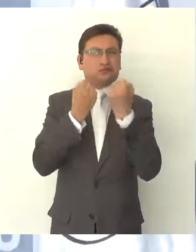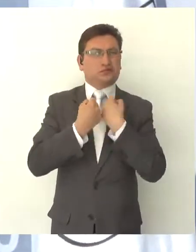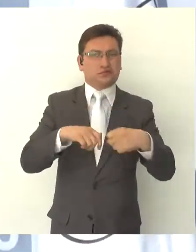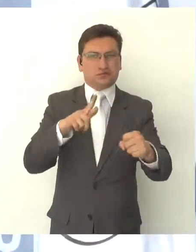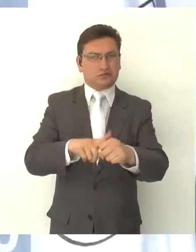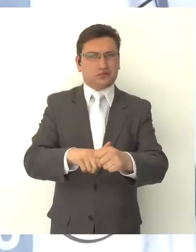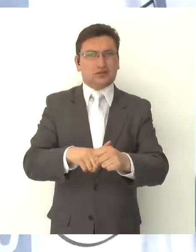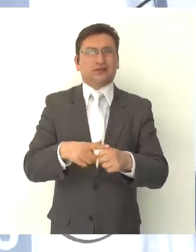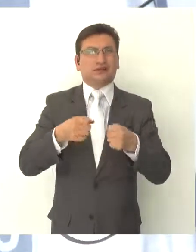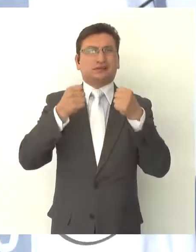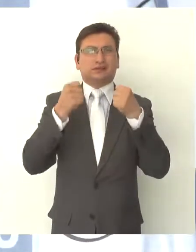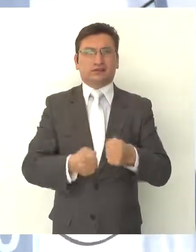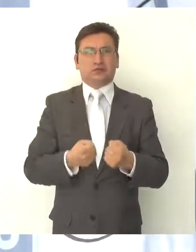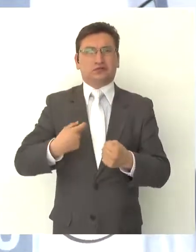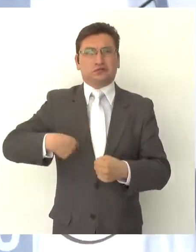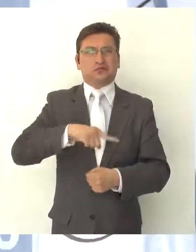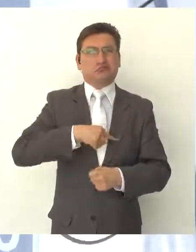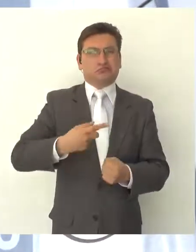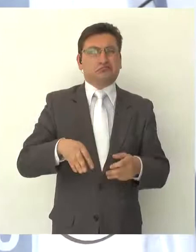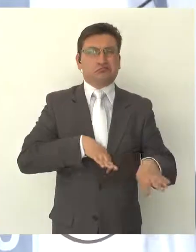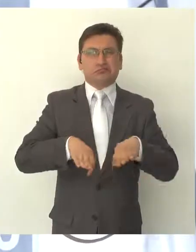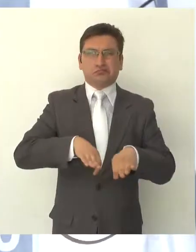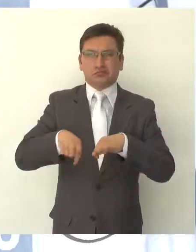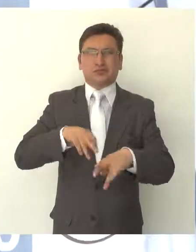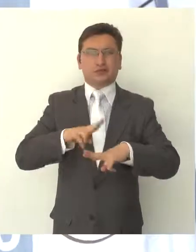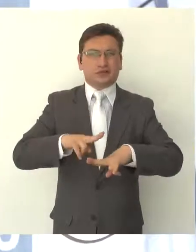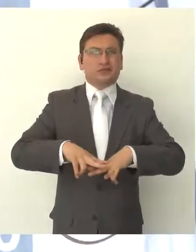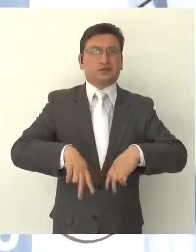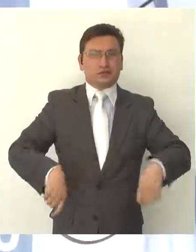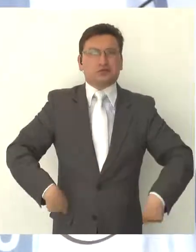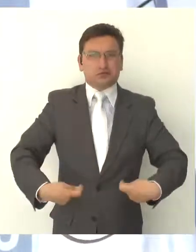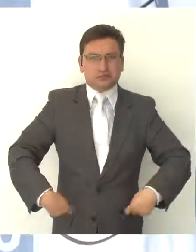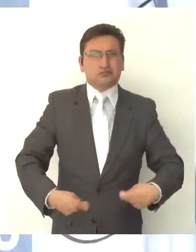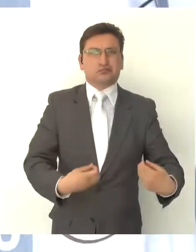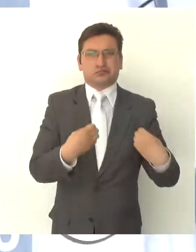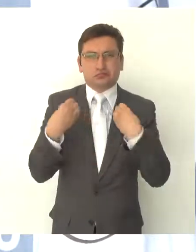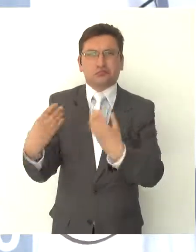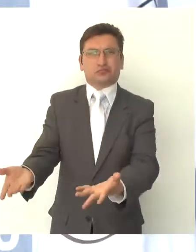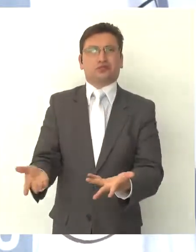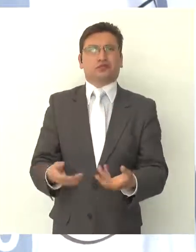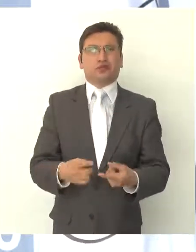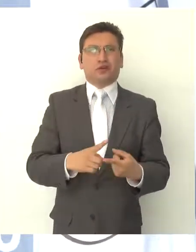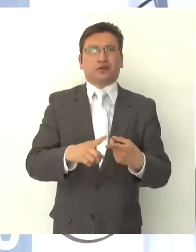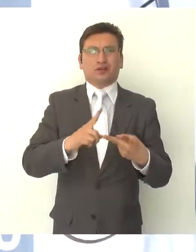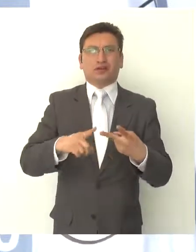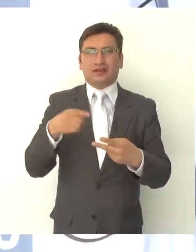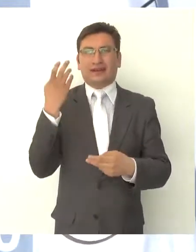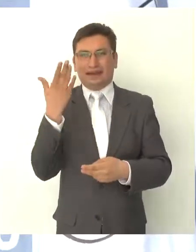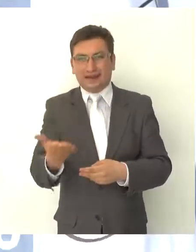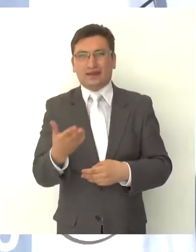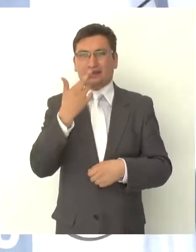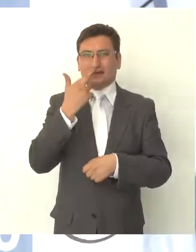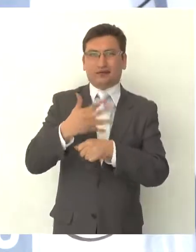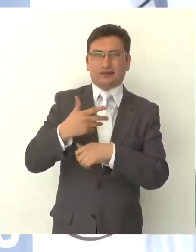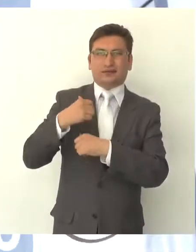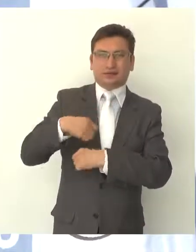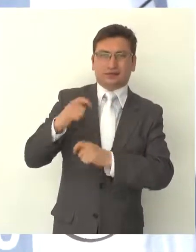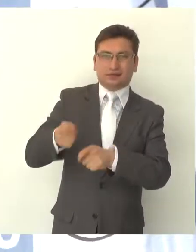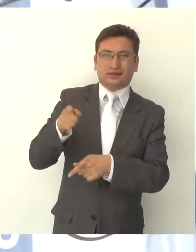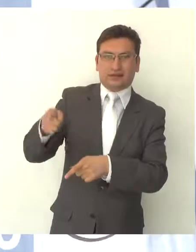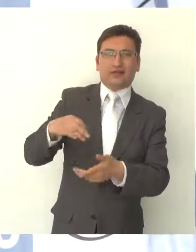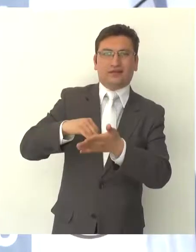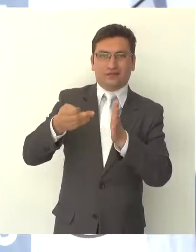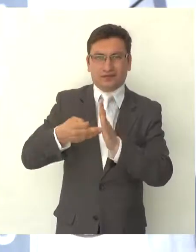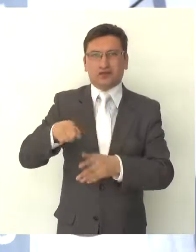emergencias sociales. Y en ese seguro estamos trabajando las sillas de ruedas que acabamos de entregar y eso está encargado Fidel.